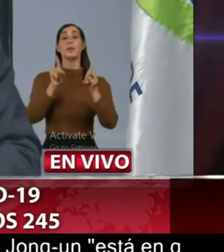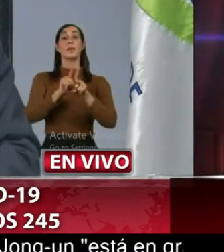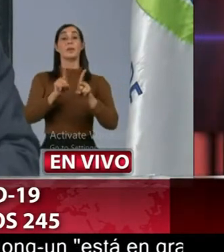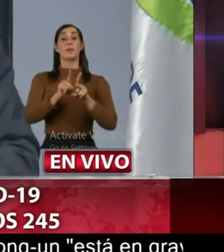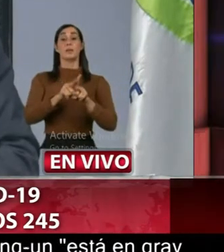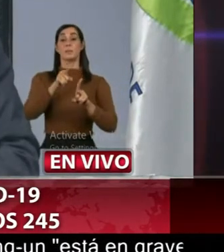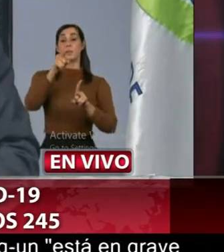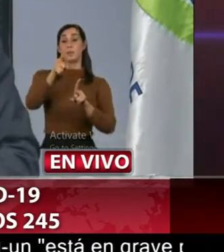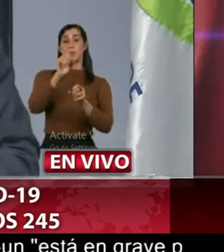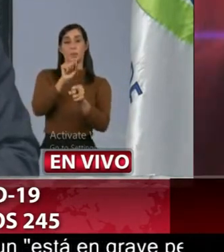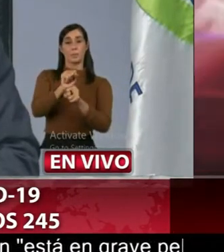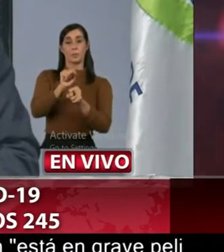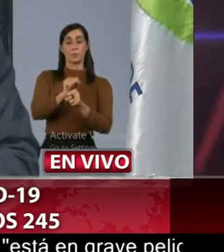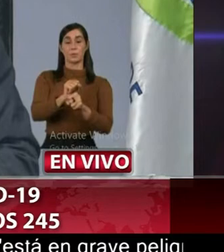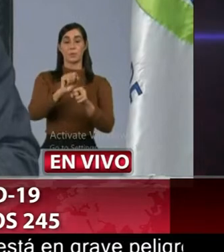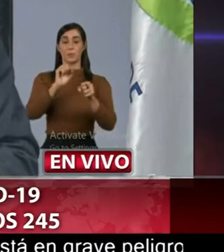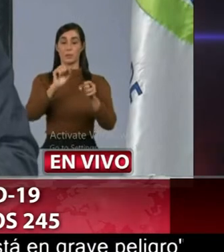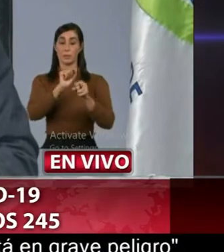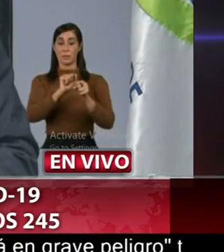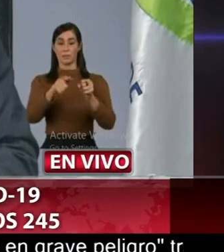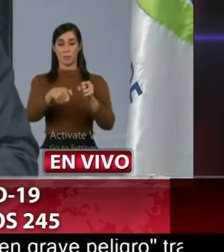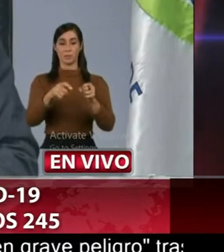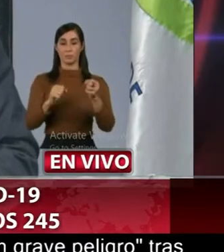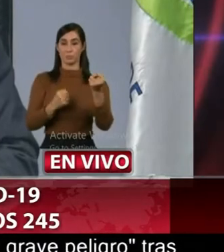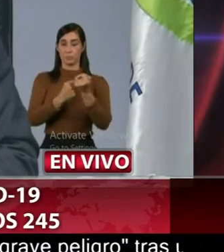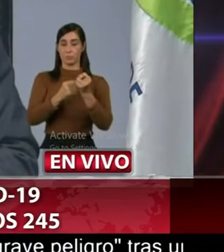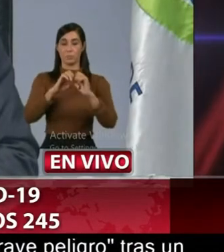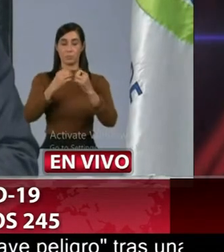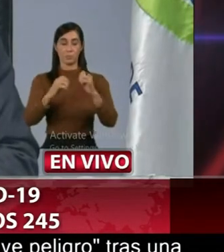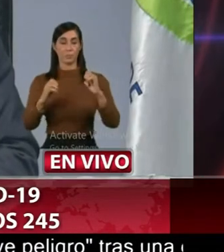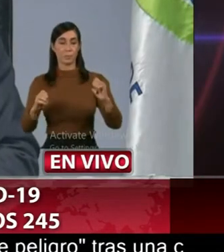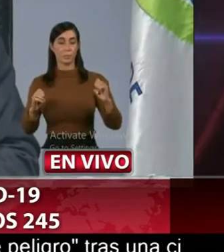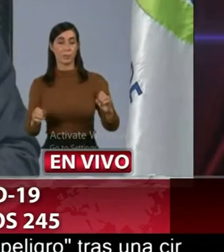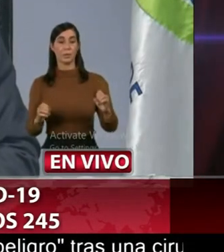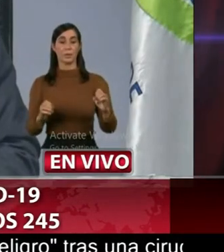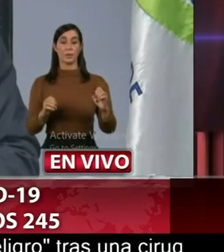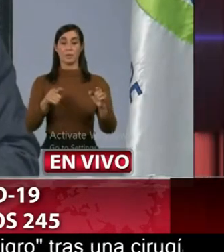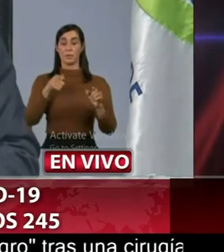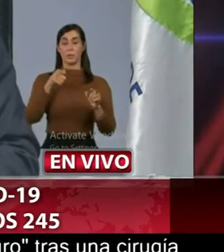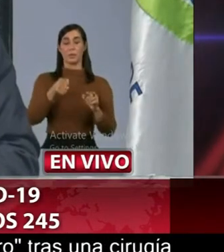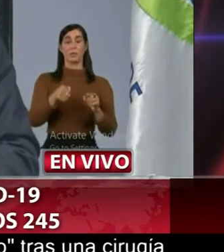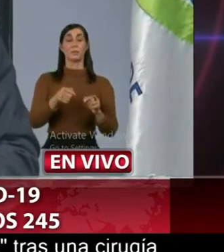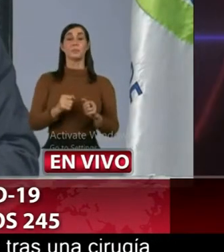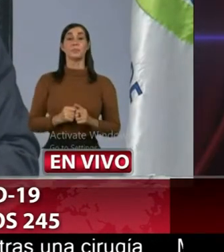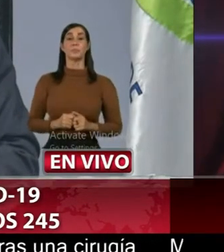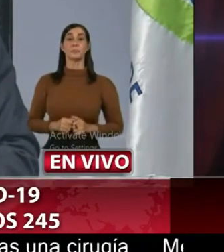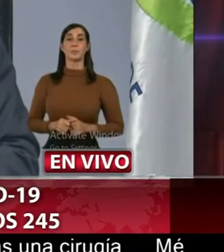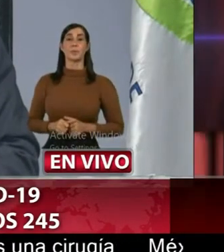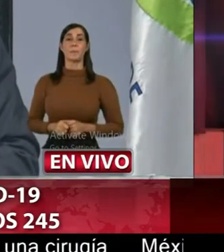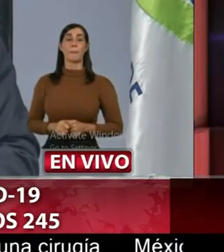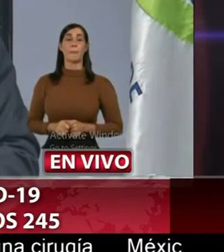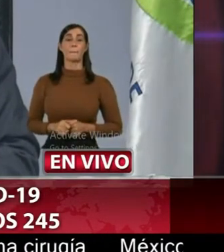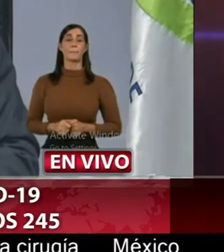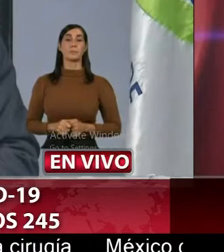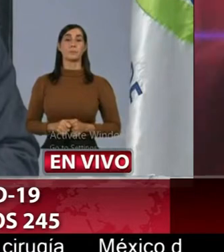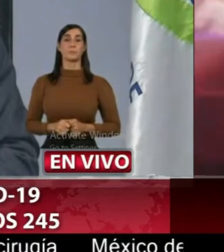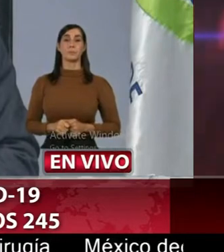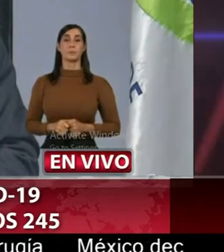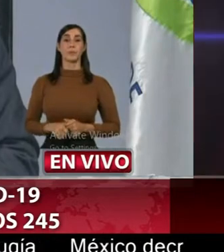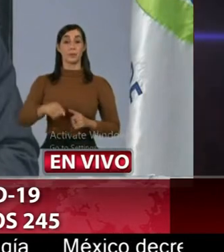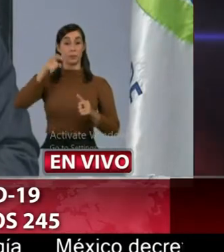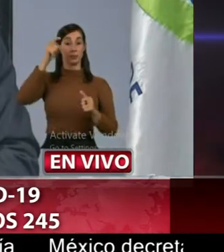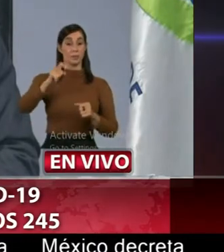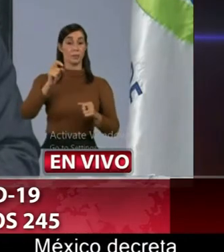que trabajan en emergencias o en la realización del triaje tener la